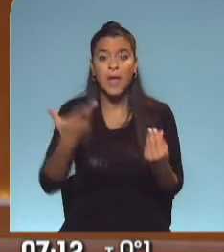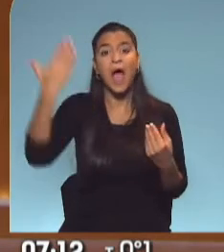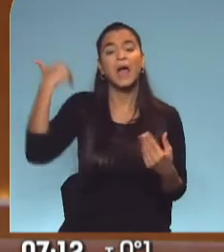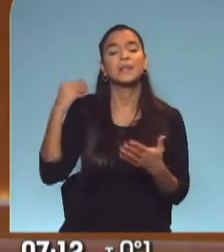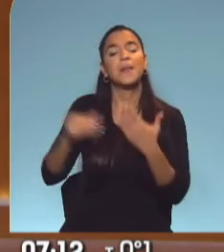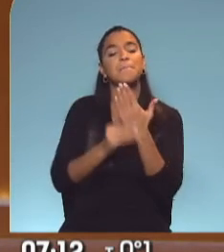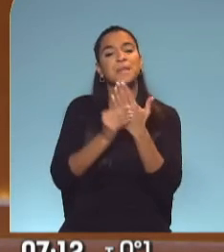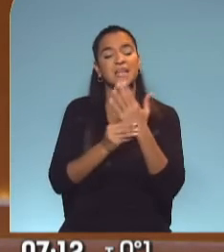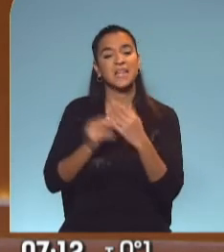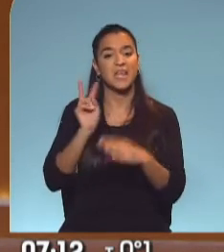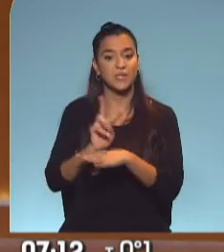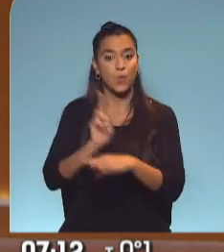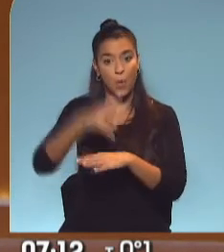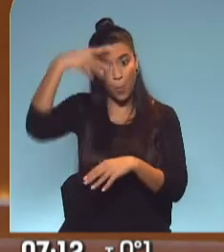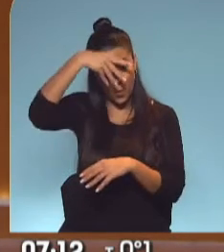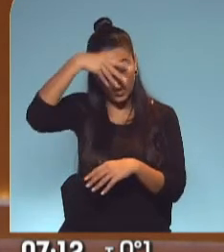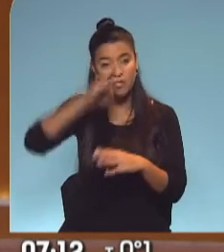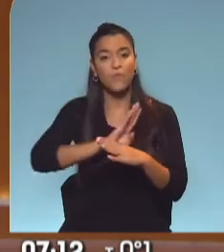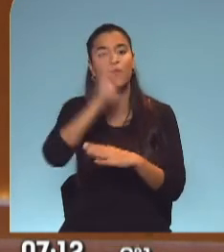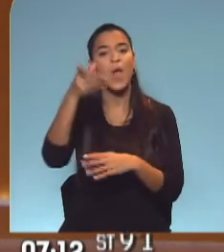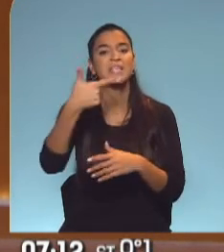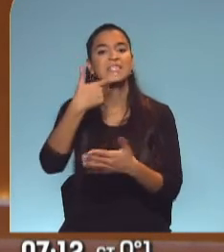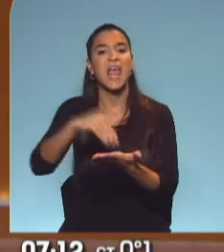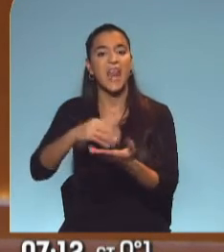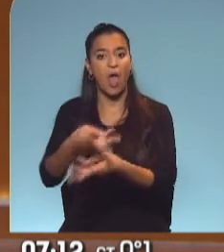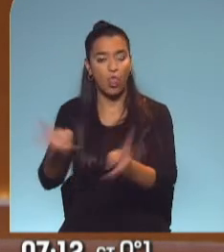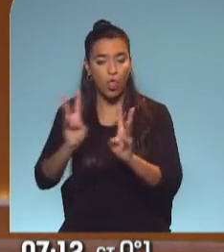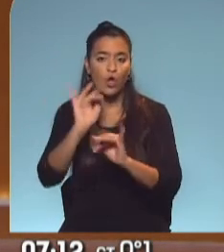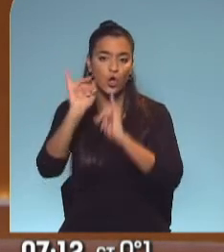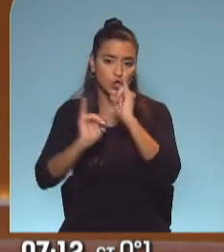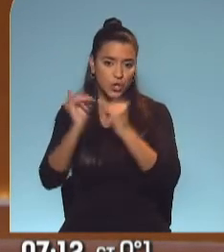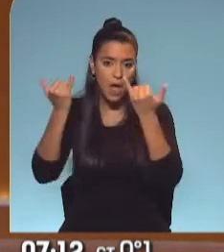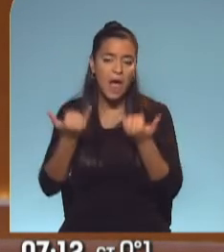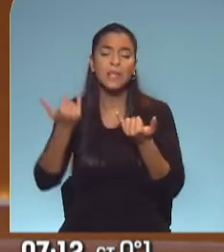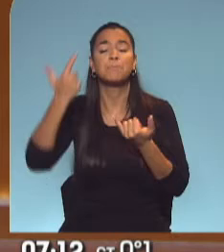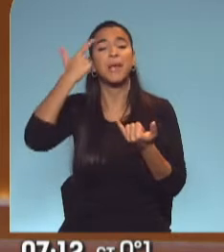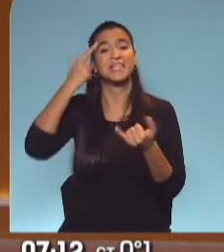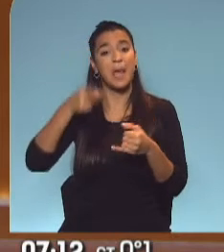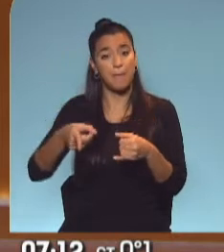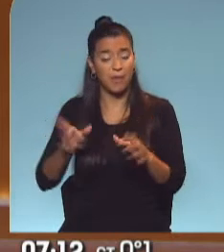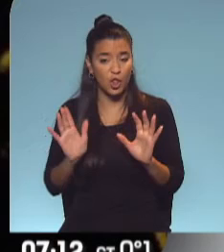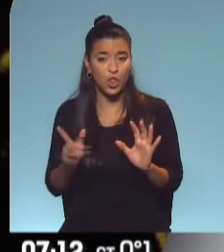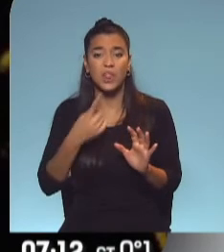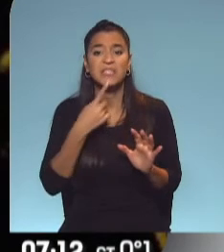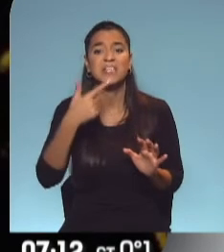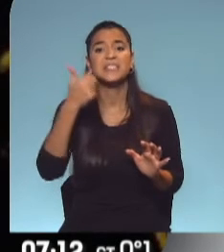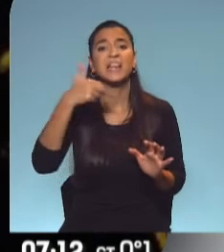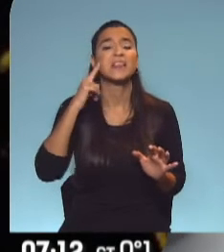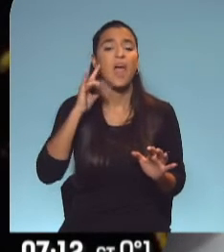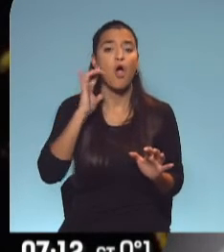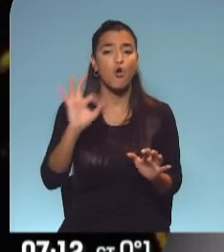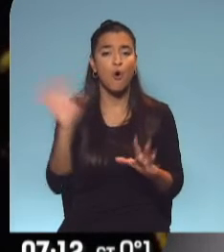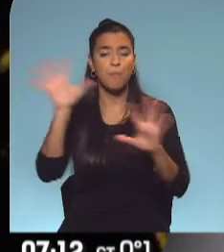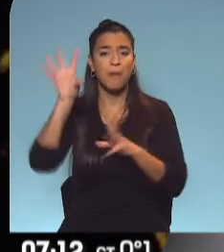ministra de Seguridad, Patricia Bullrich, fue al Senado y contó que había una hipótesis que decía que Santiago Maldonado había